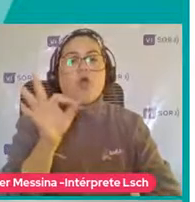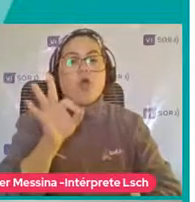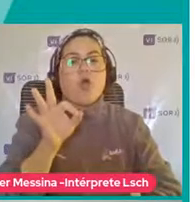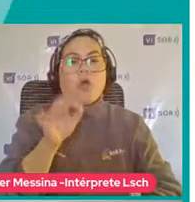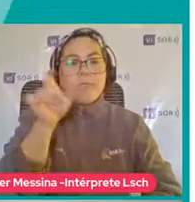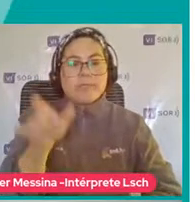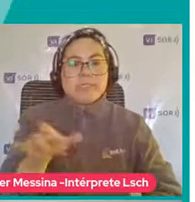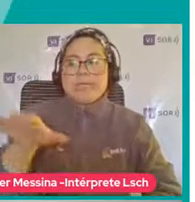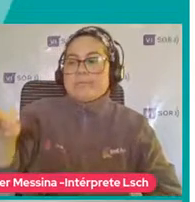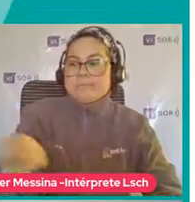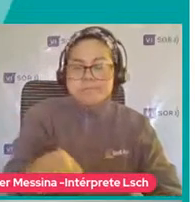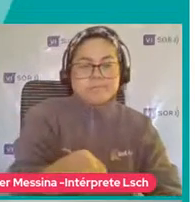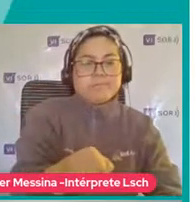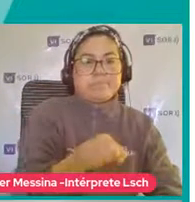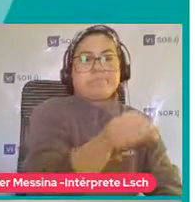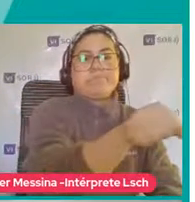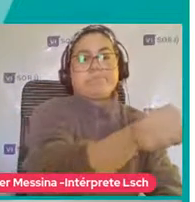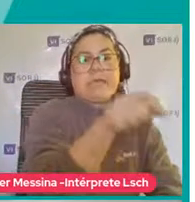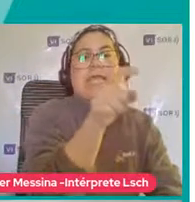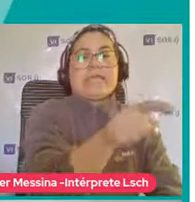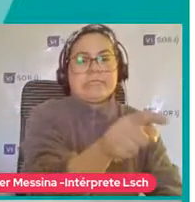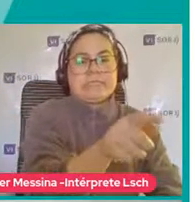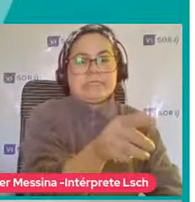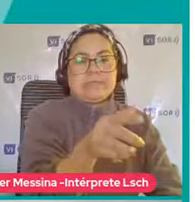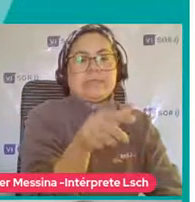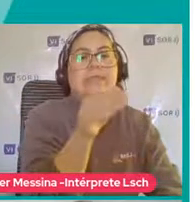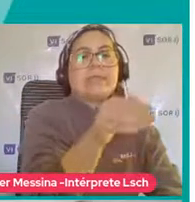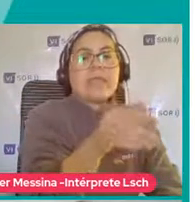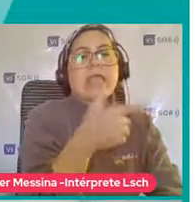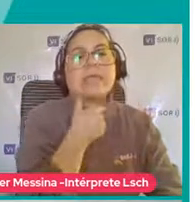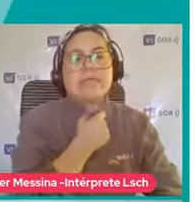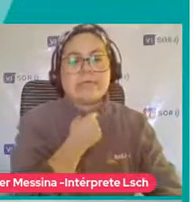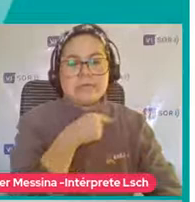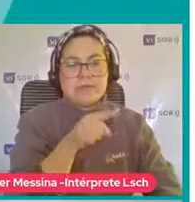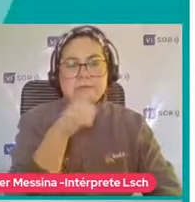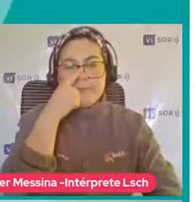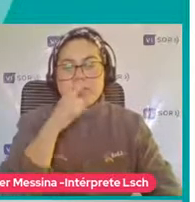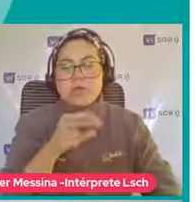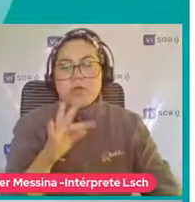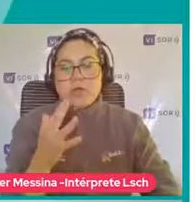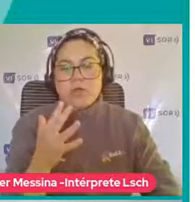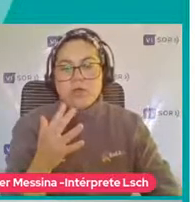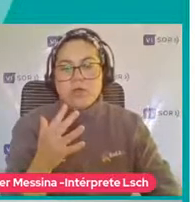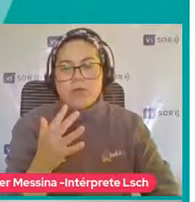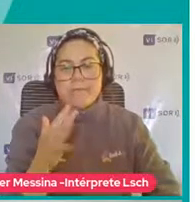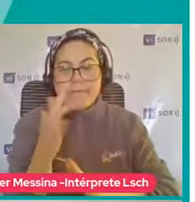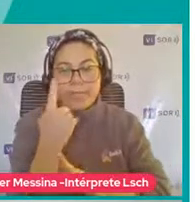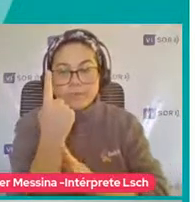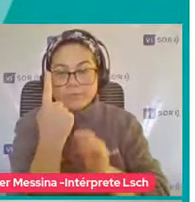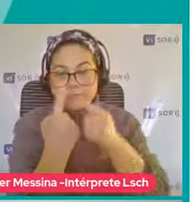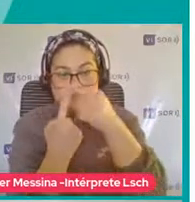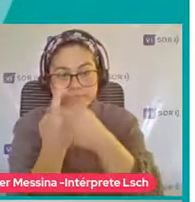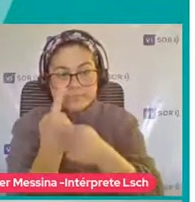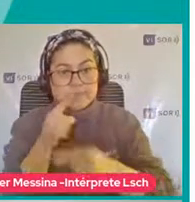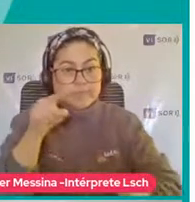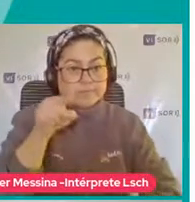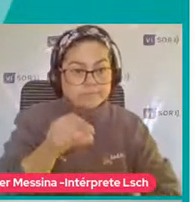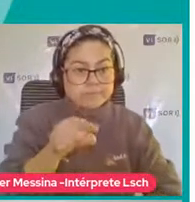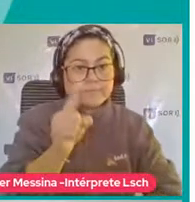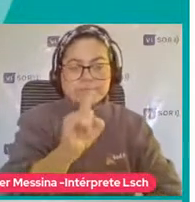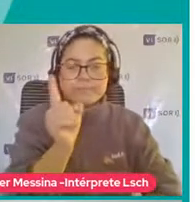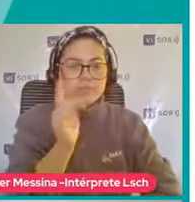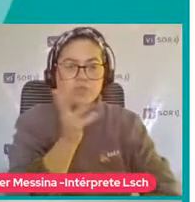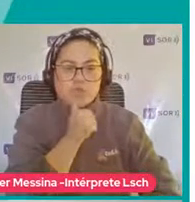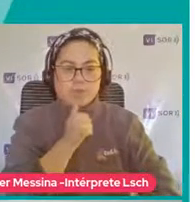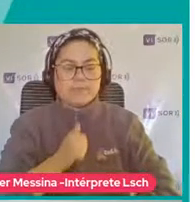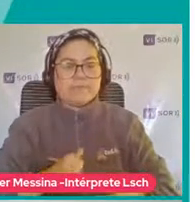persona Para obtener Lo que quieren Hacia el lugar Pero Es poco frecuente Que apunte con el dedo Y